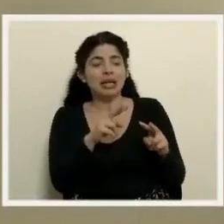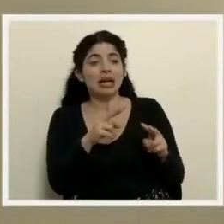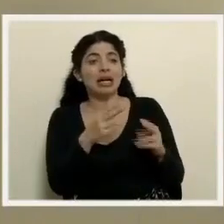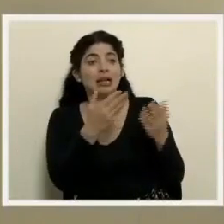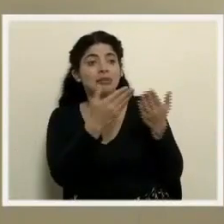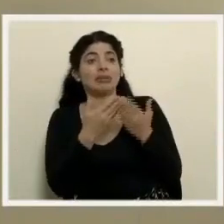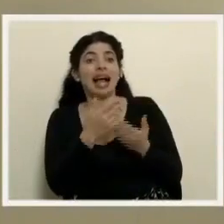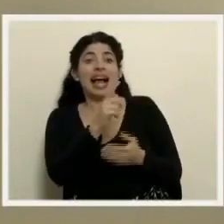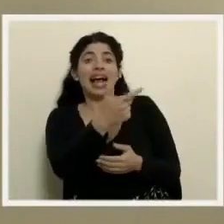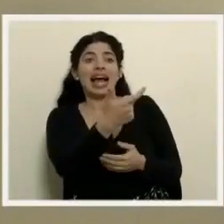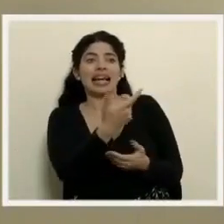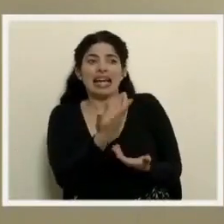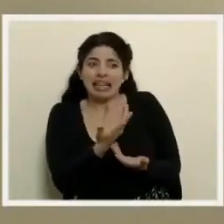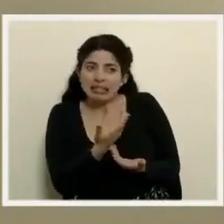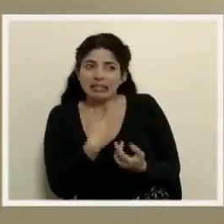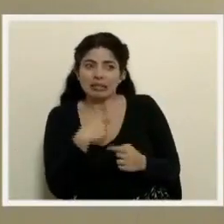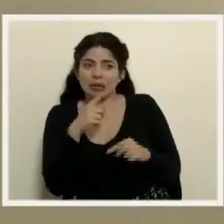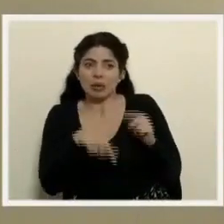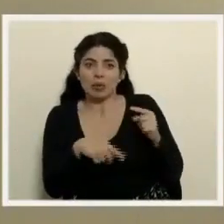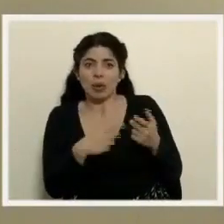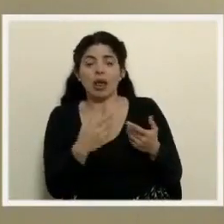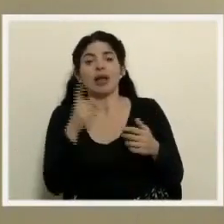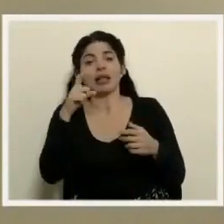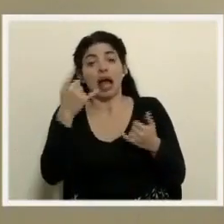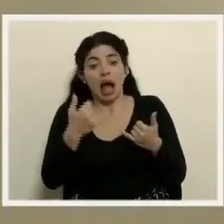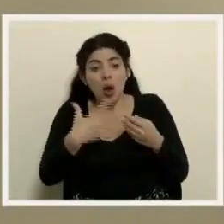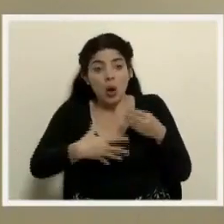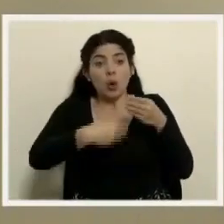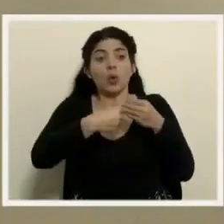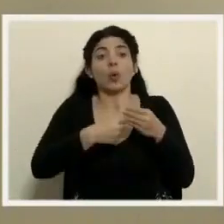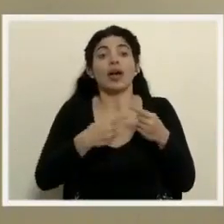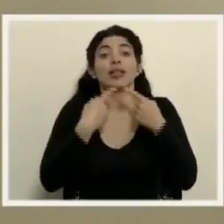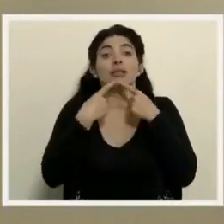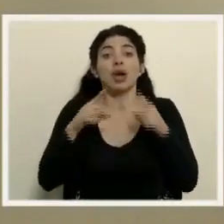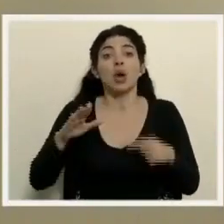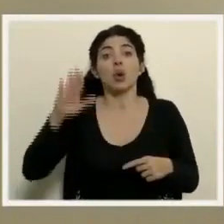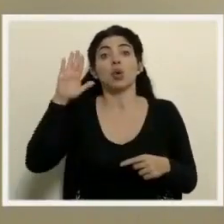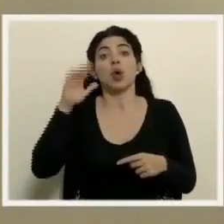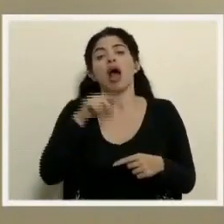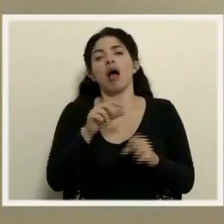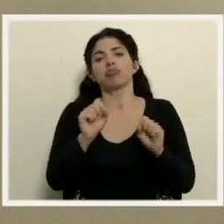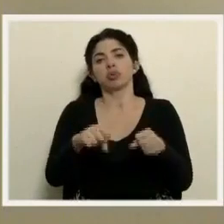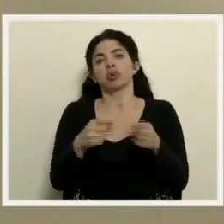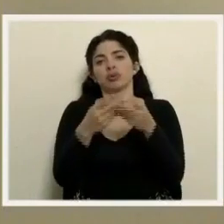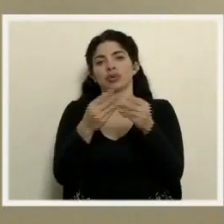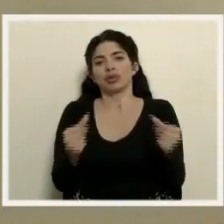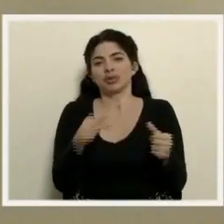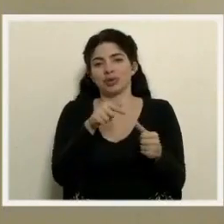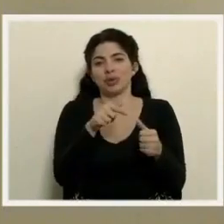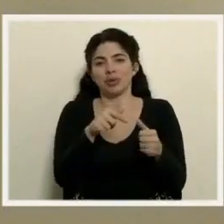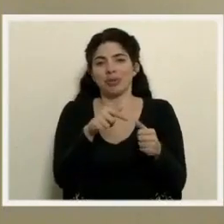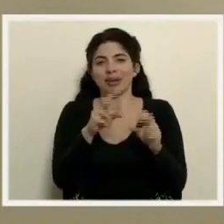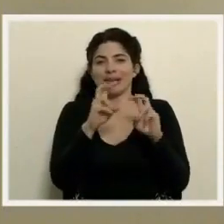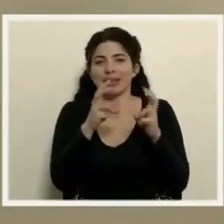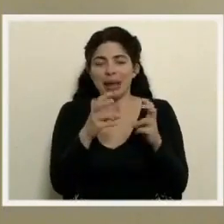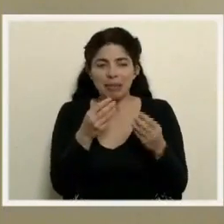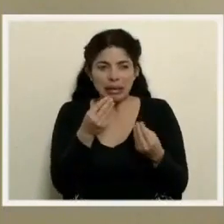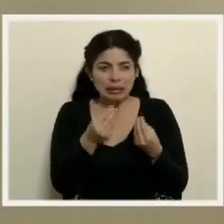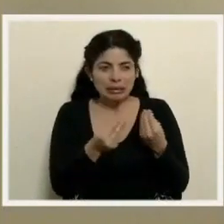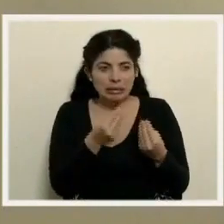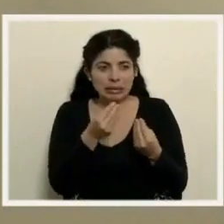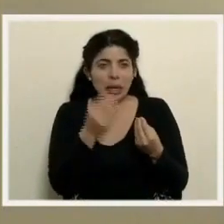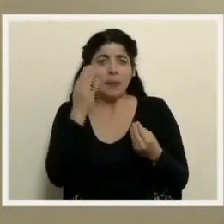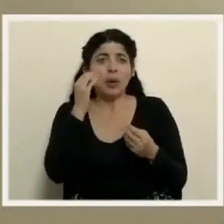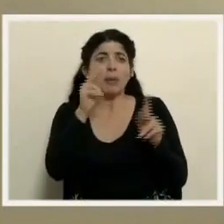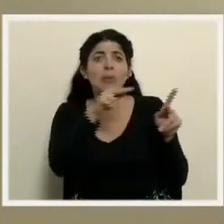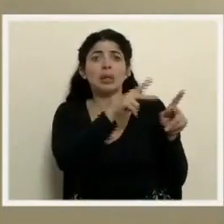presentación del carnet. No se daba la opción de la declaración jurada. Entonces, en realidad, ya con esto, ya queda solventado este asunto de la